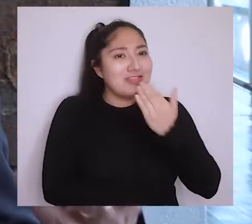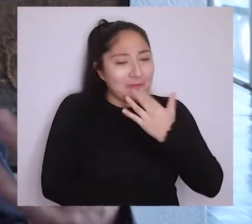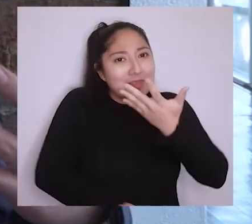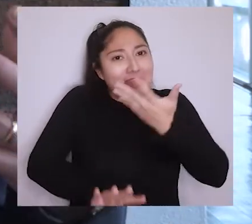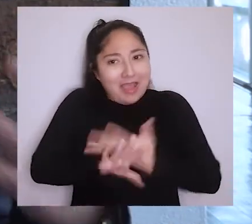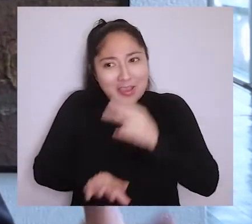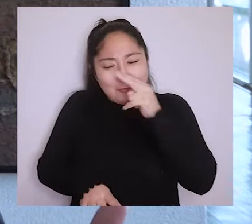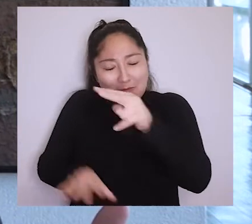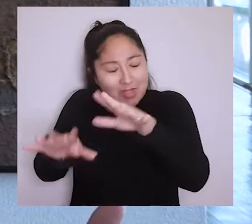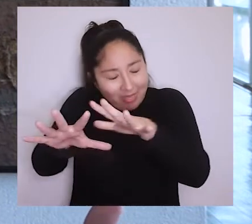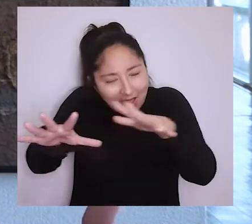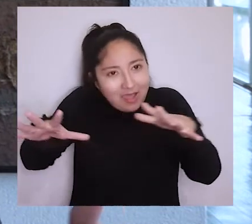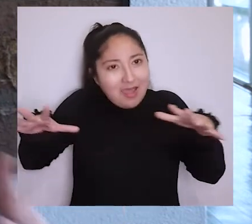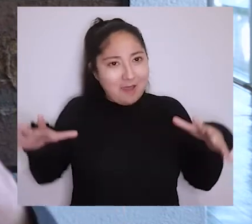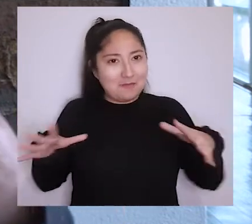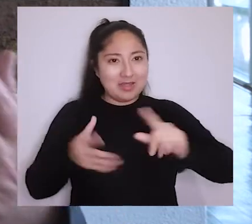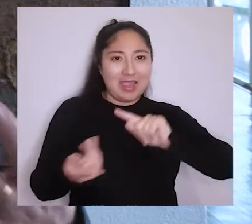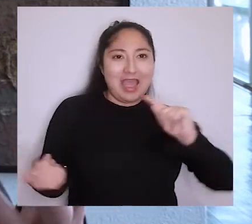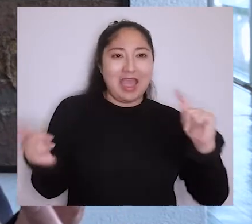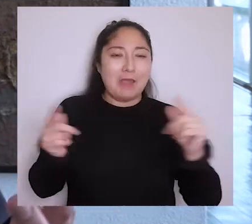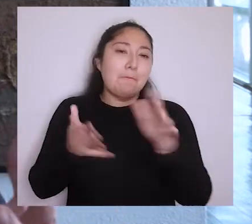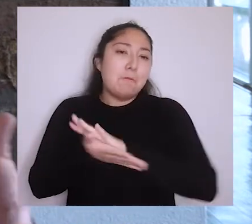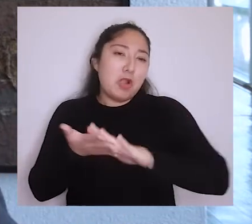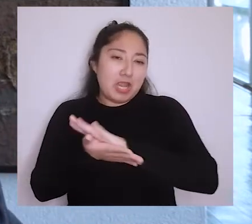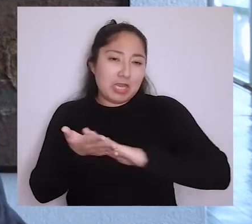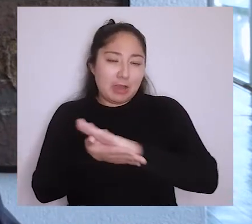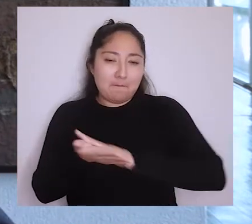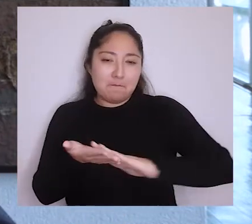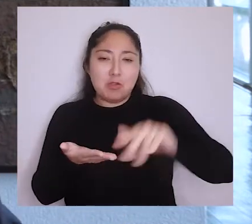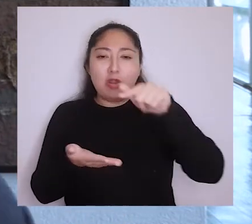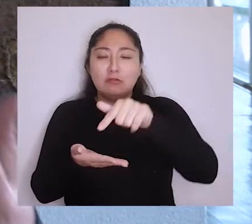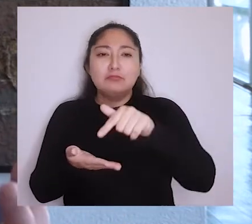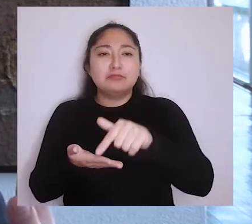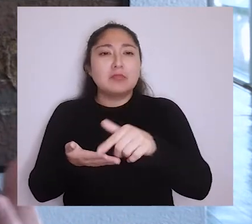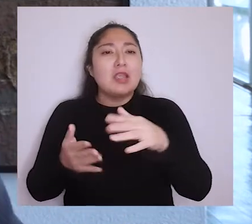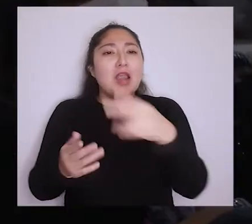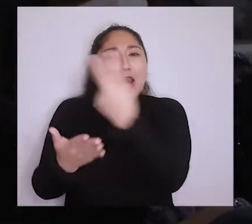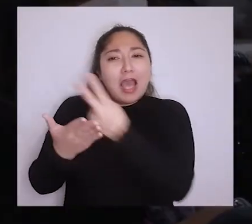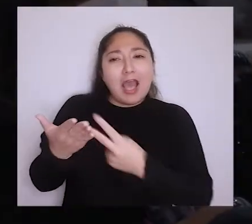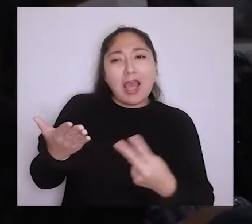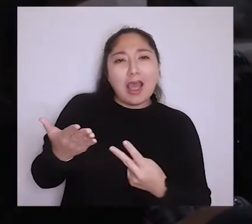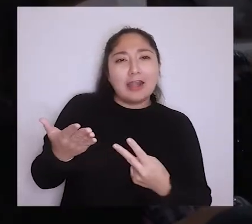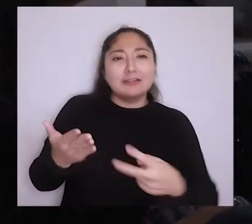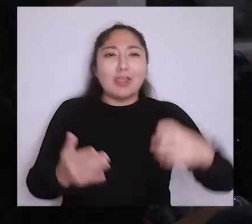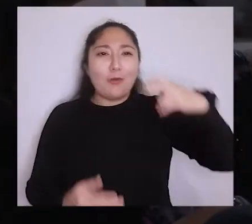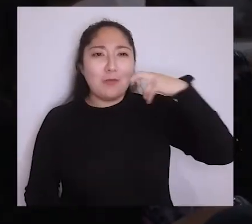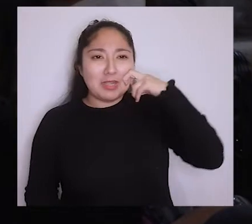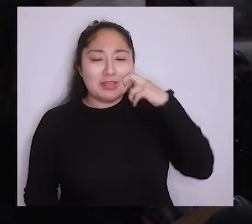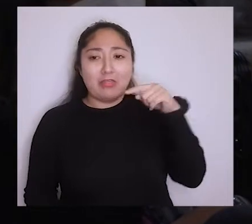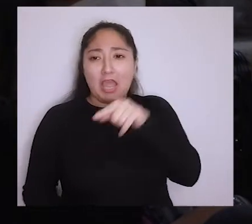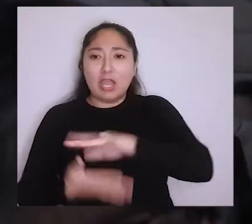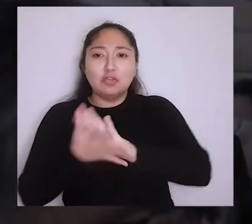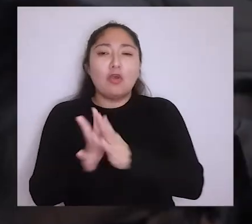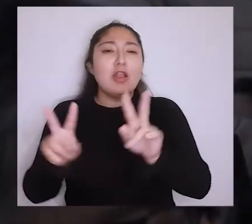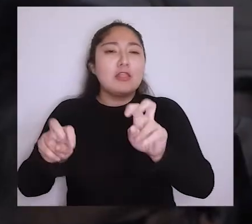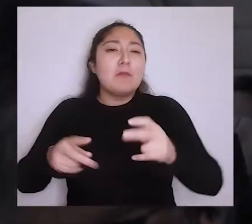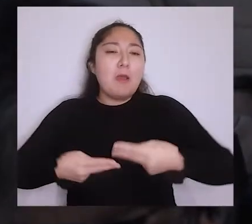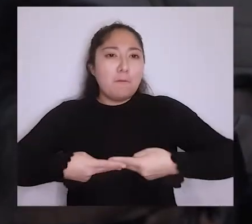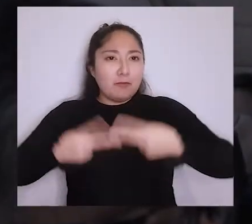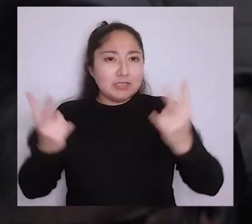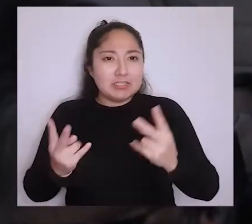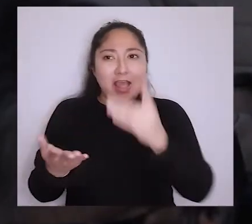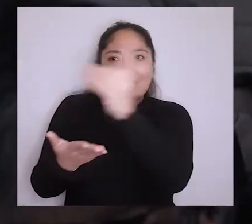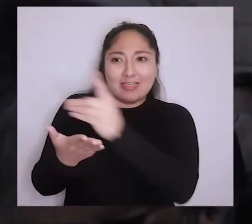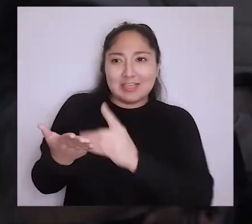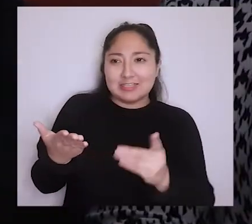incorpora en una mirada mucho más amplia el campo de las artes, la cultura y las humanidades. Y nosotros tenemos ahí, por ejemplo, todo el tema de publicidad